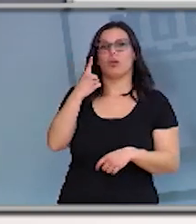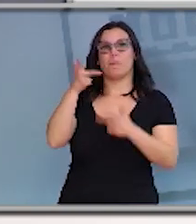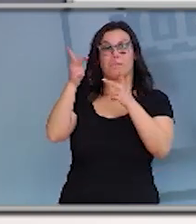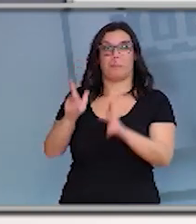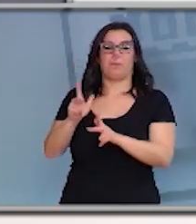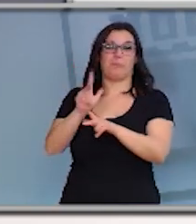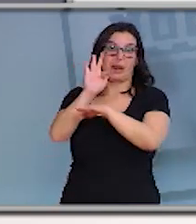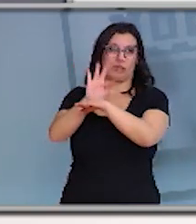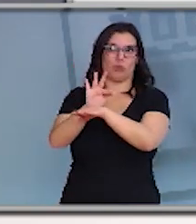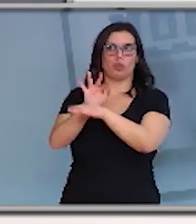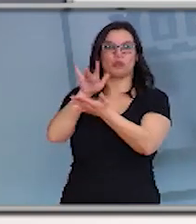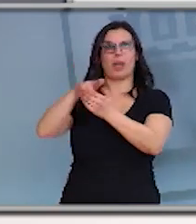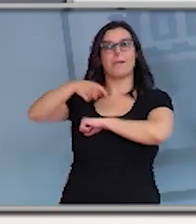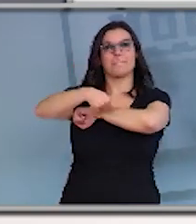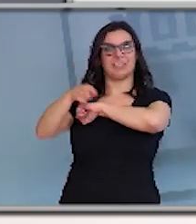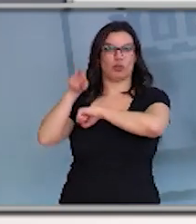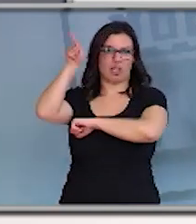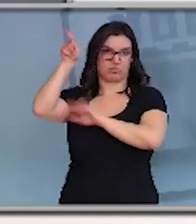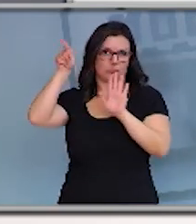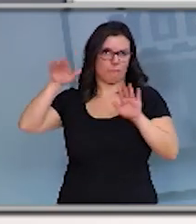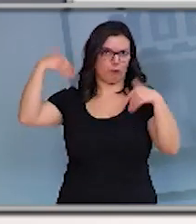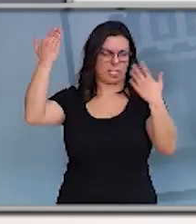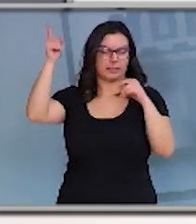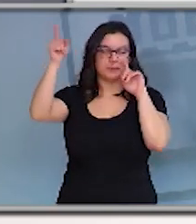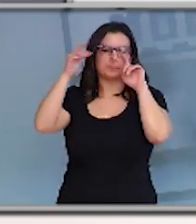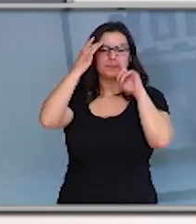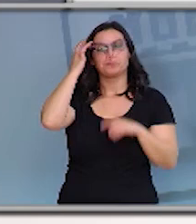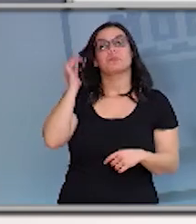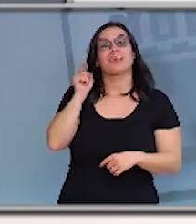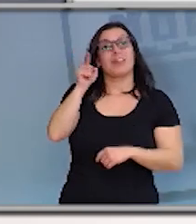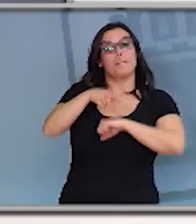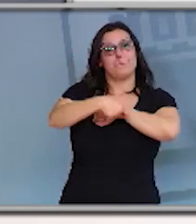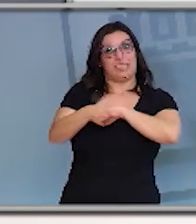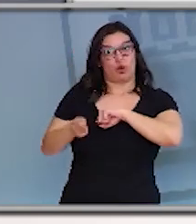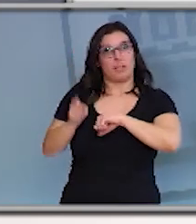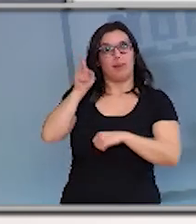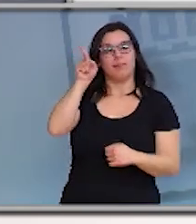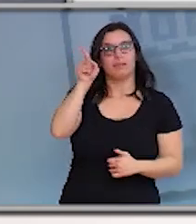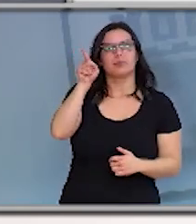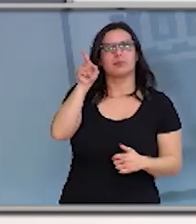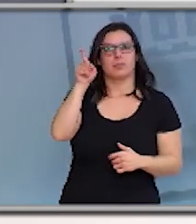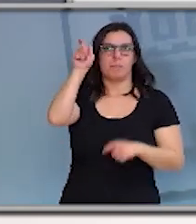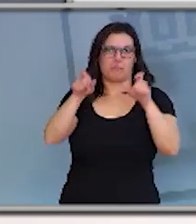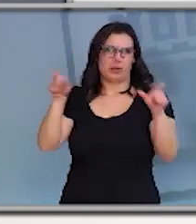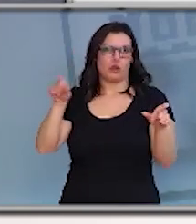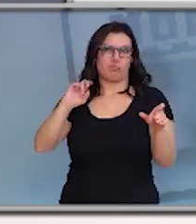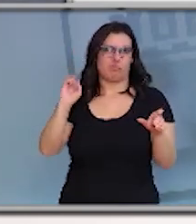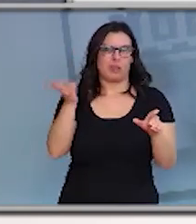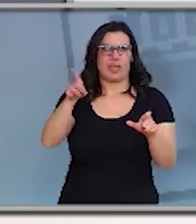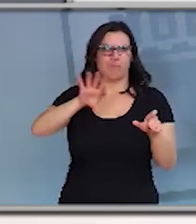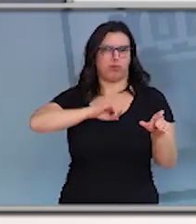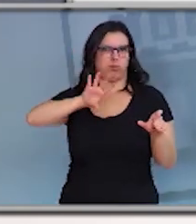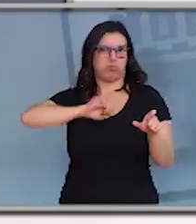en Vitoria. Ahí hubo varias personas que se